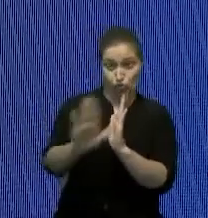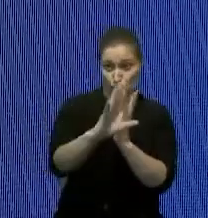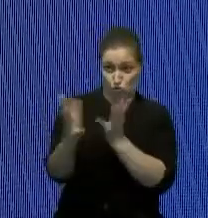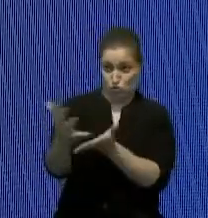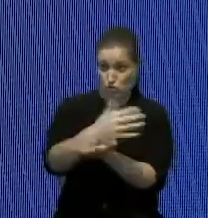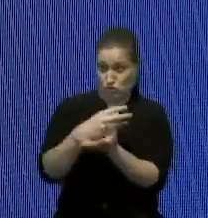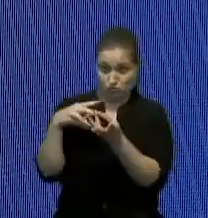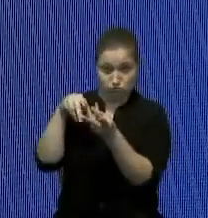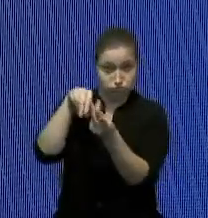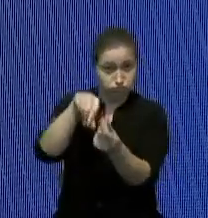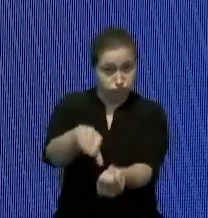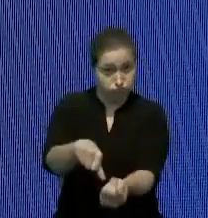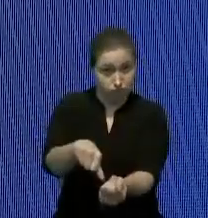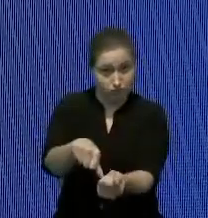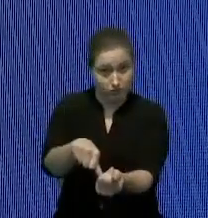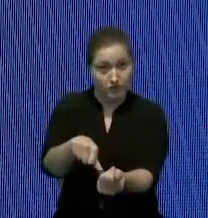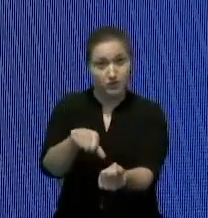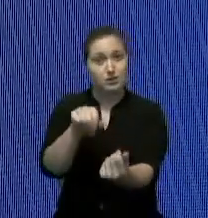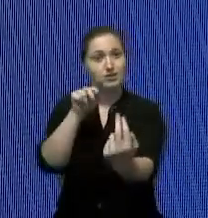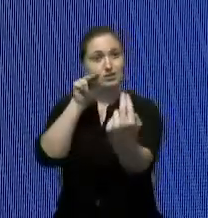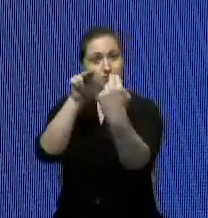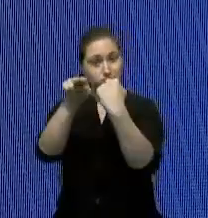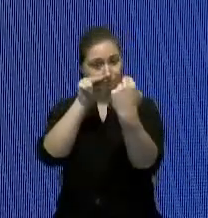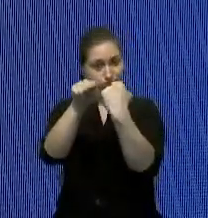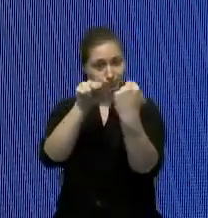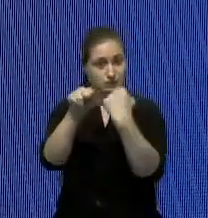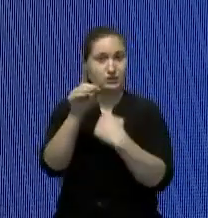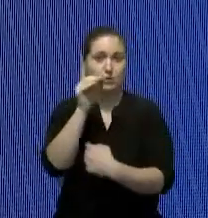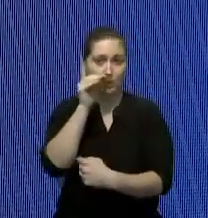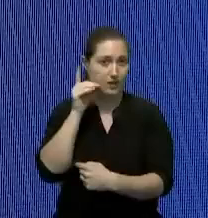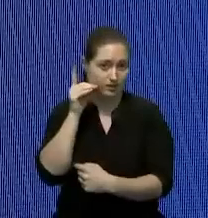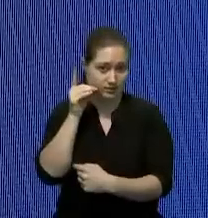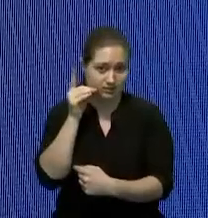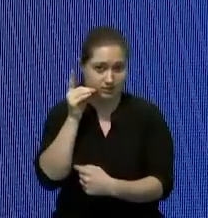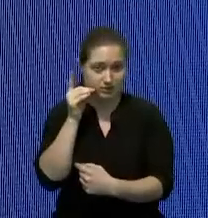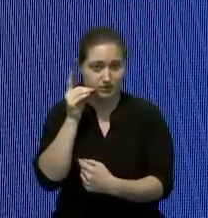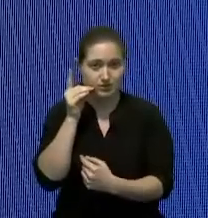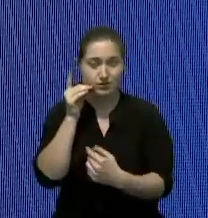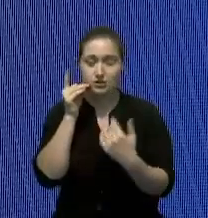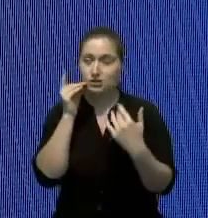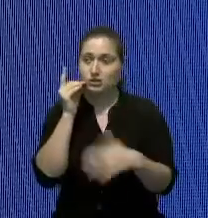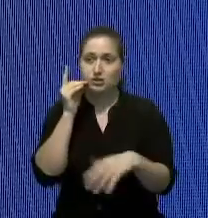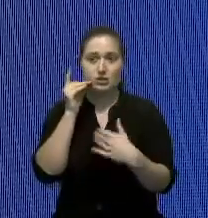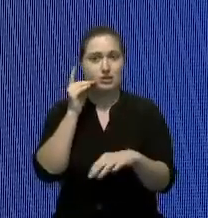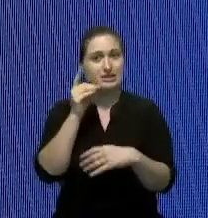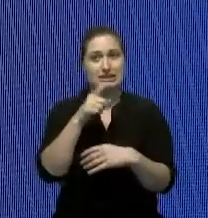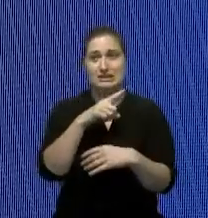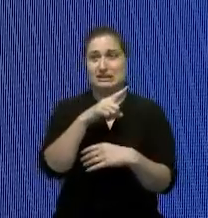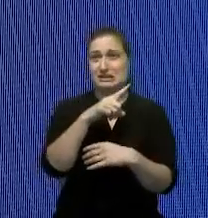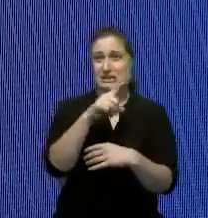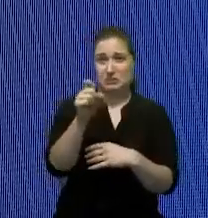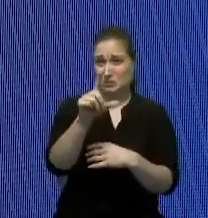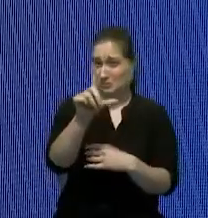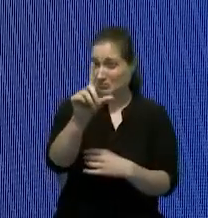desarrabalización de la carretera Duarte en la carretera Duarte señores habían 120